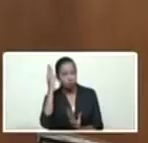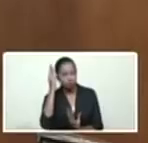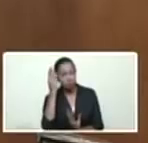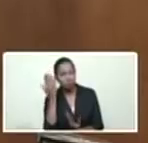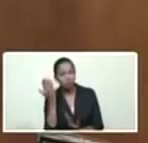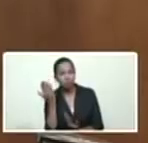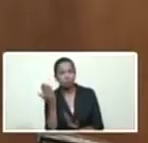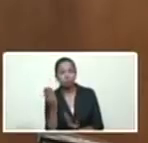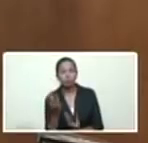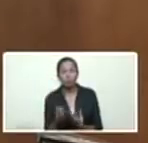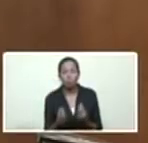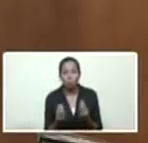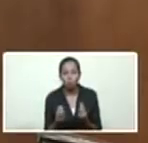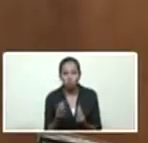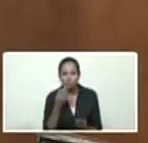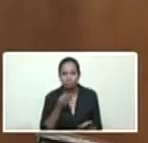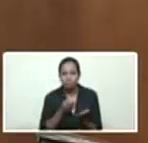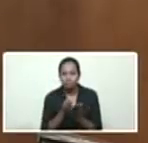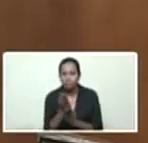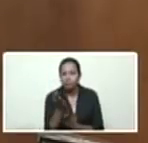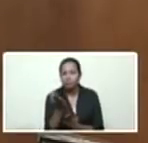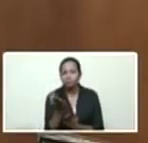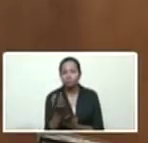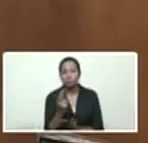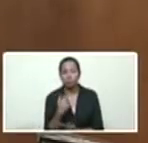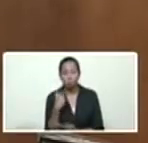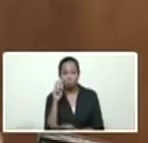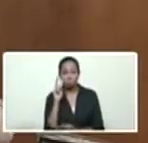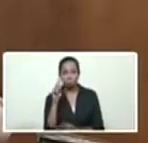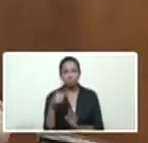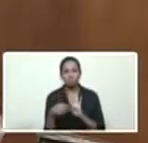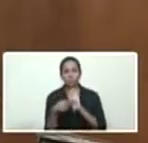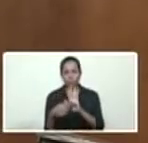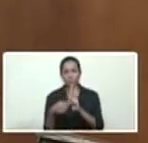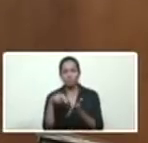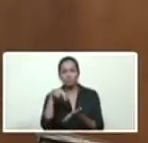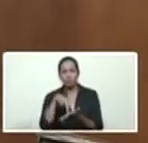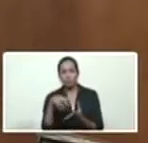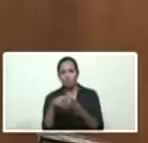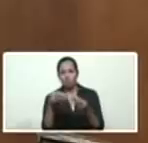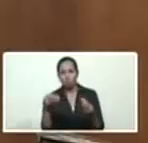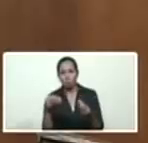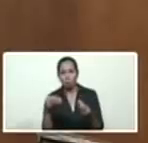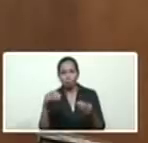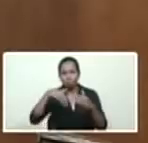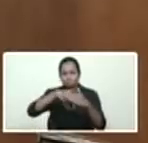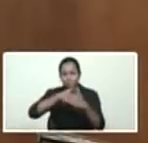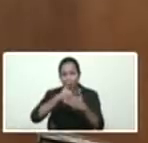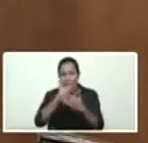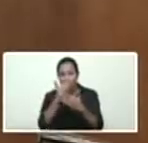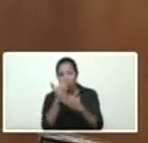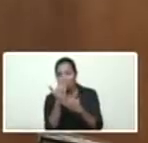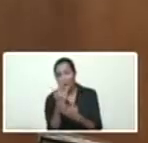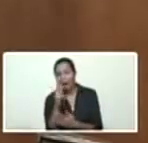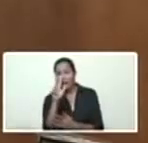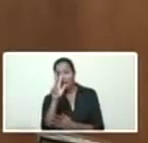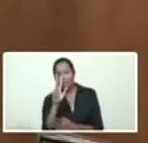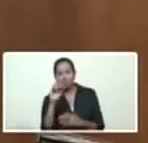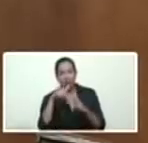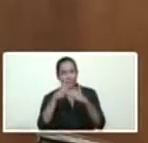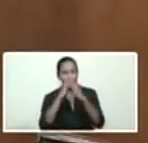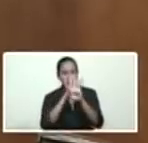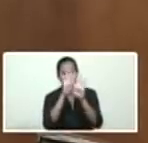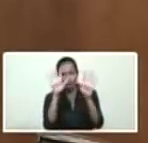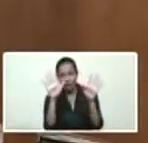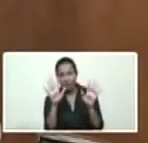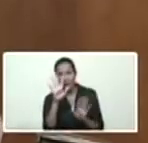tino, con mucha firmeza. Yo he estado al frente de todo esto en la madrugada, a las 3 de la mañana, a las 5 de la mañana, a las 9